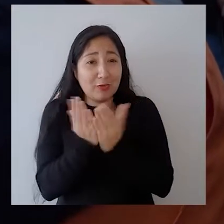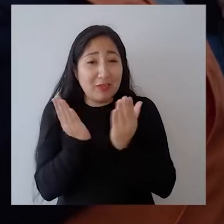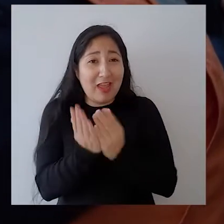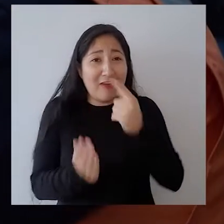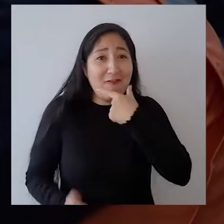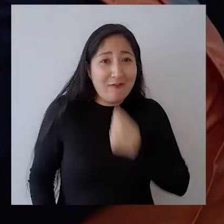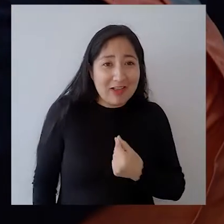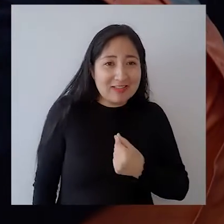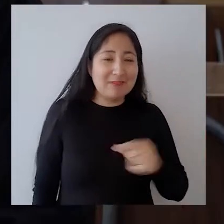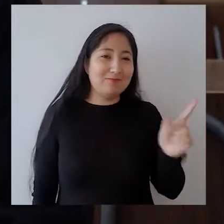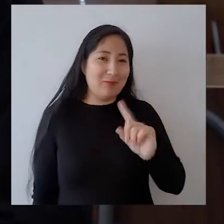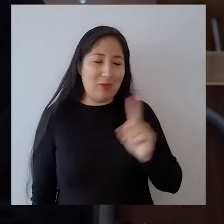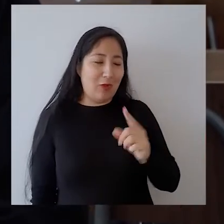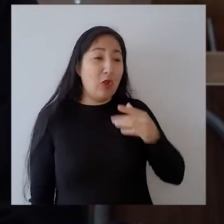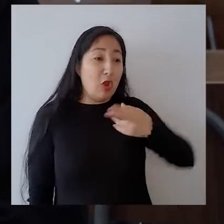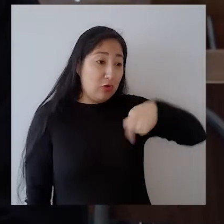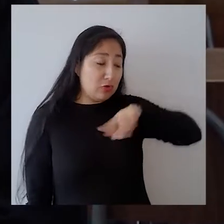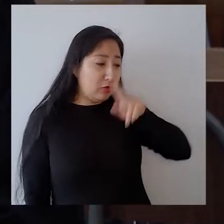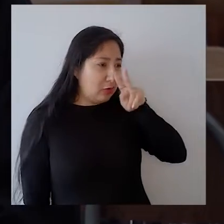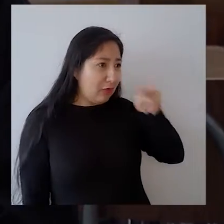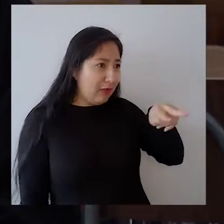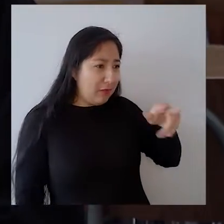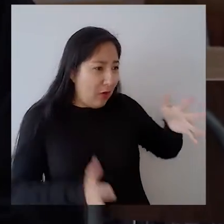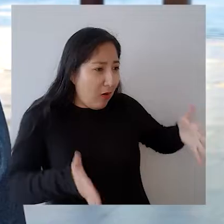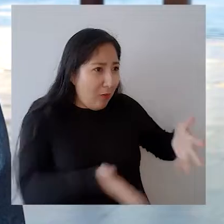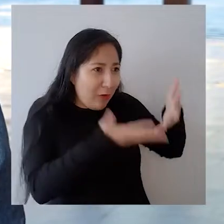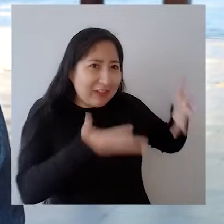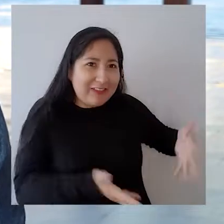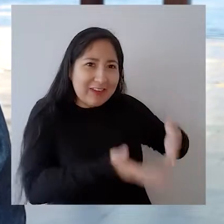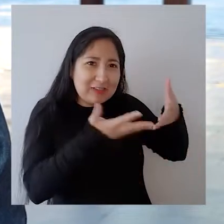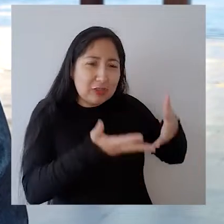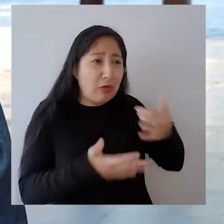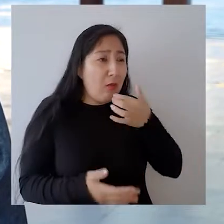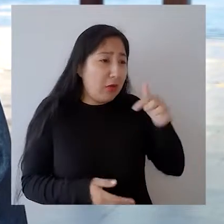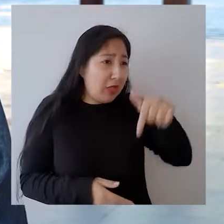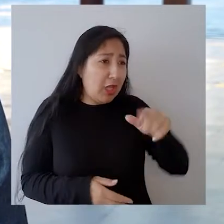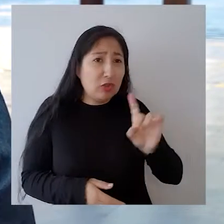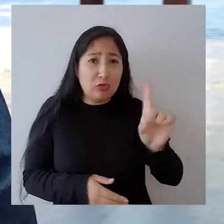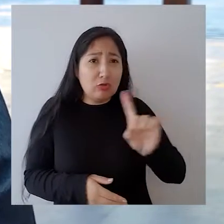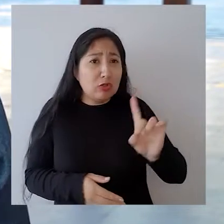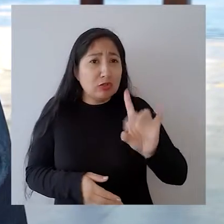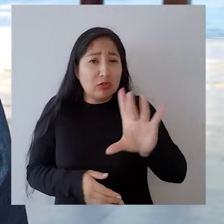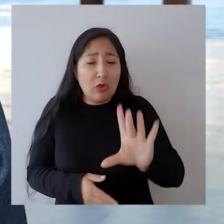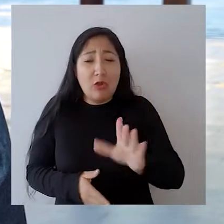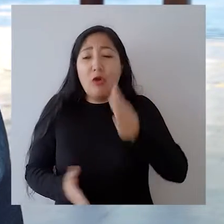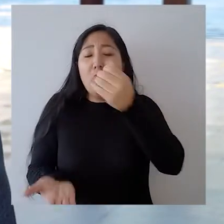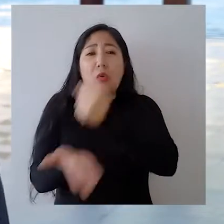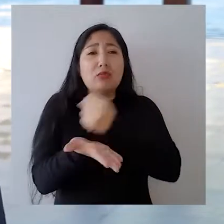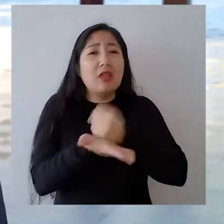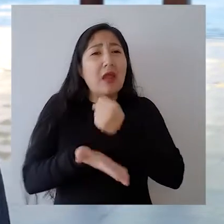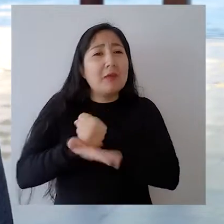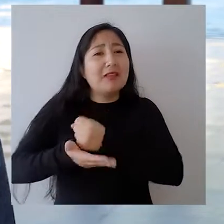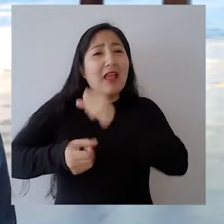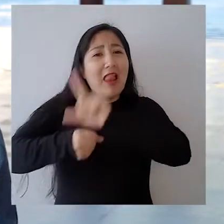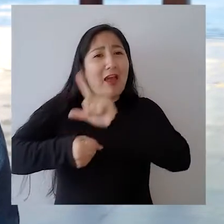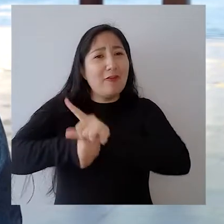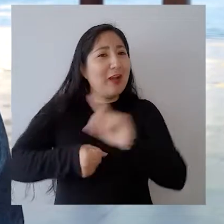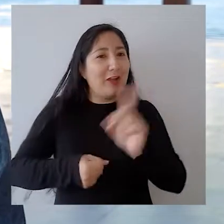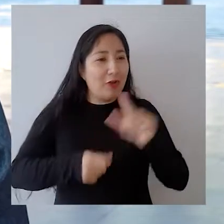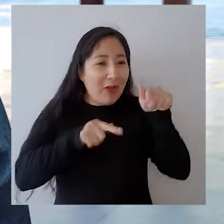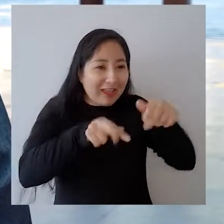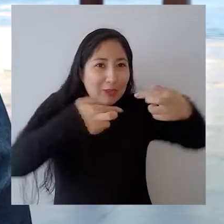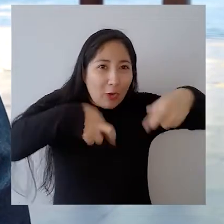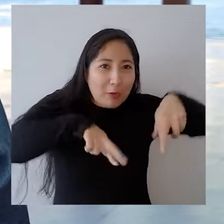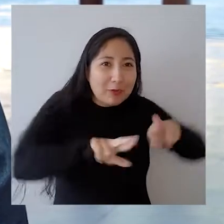igualmente tienen mucha motivación porque ellos no solo ven un trámite laboral con esta escuela, con este espacio sino también una